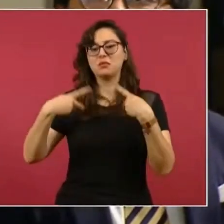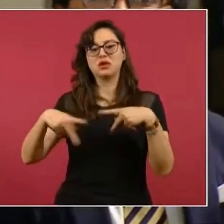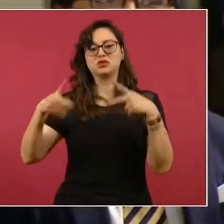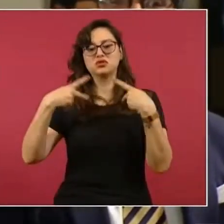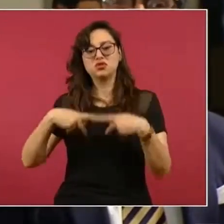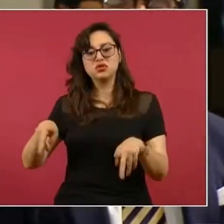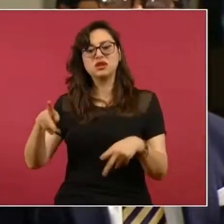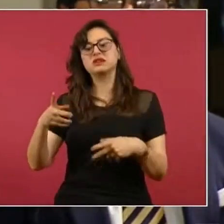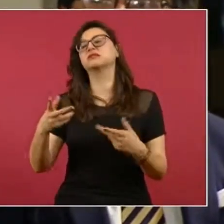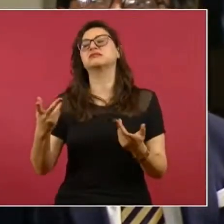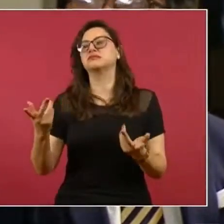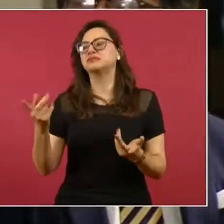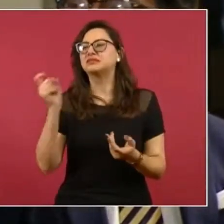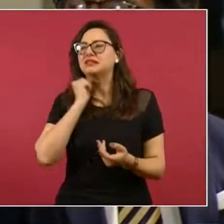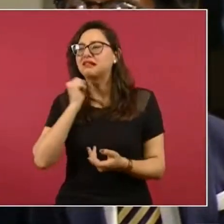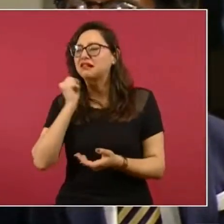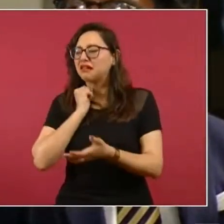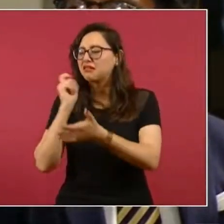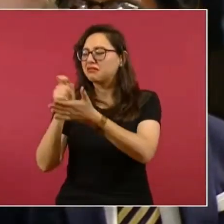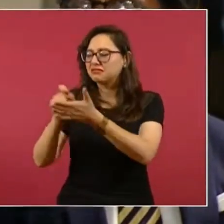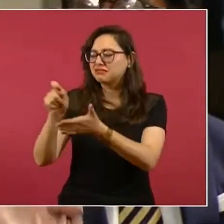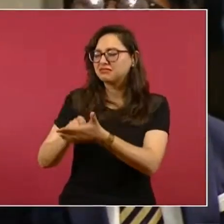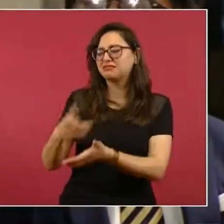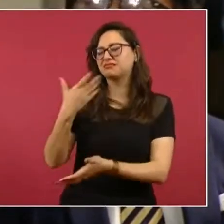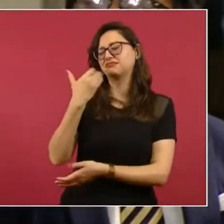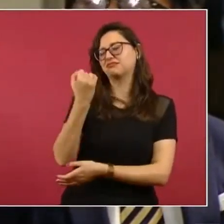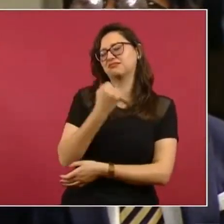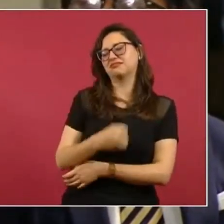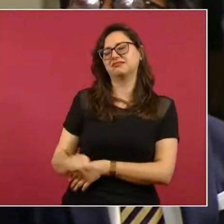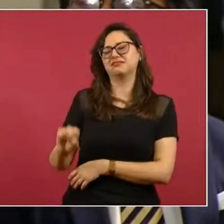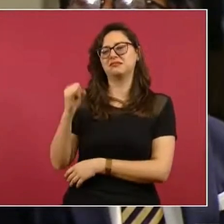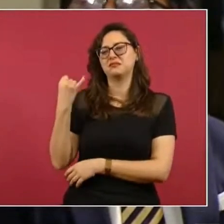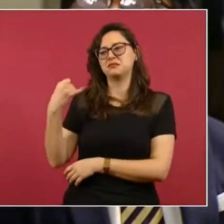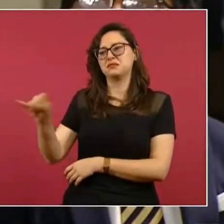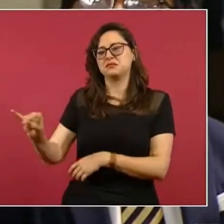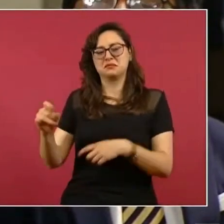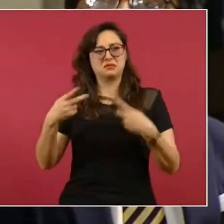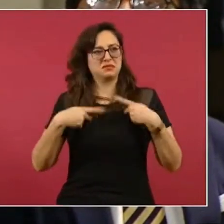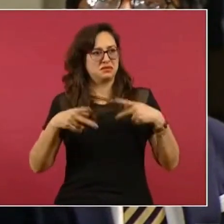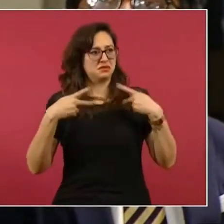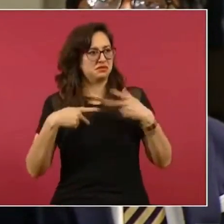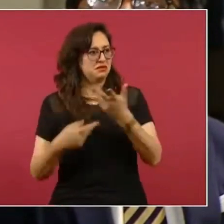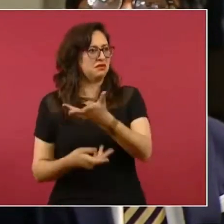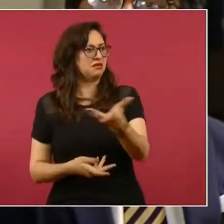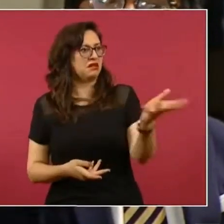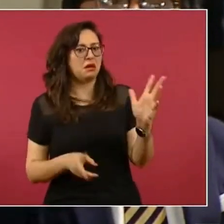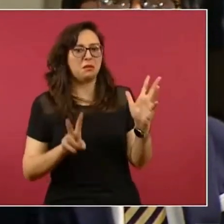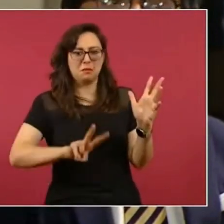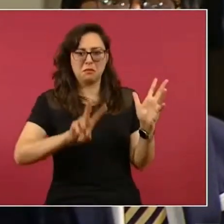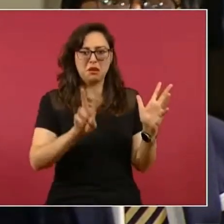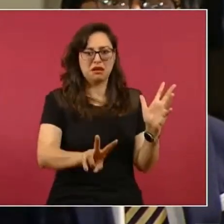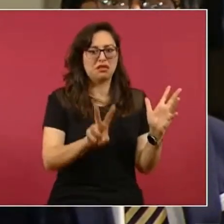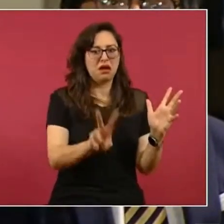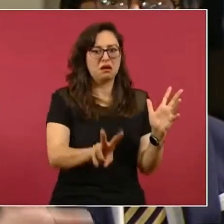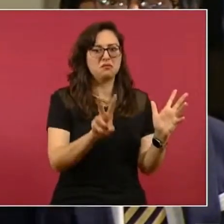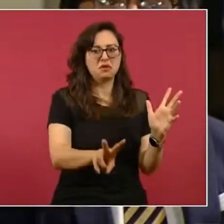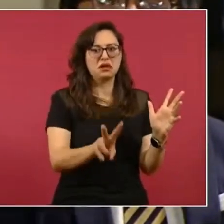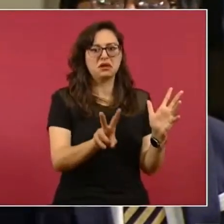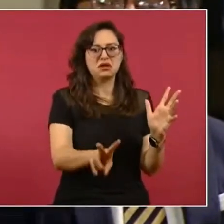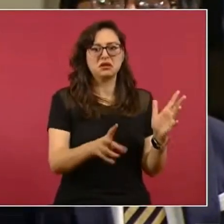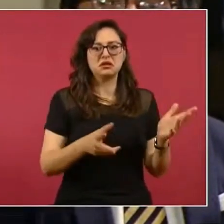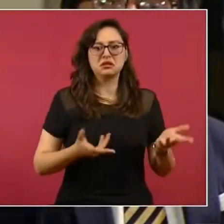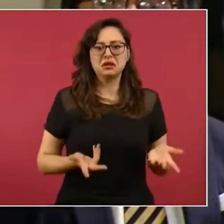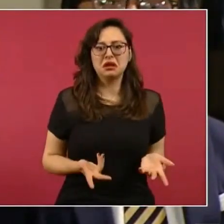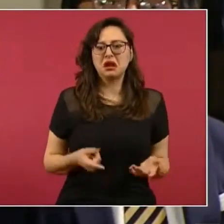escritoras, periodistas, quisieran publicar sus obras o sus cosas y que, pues, es que soy senador, pues me ha vinto